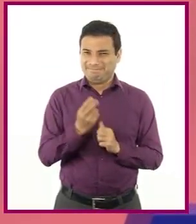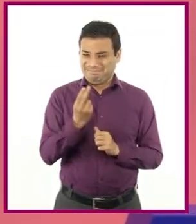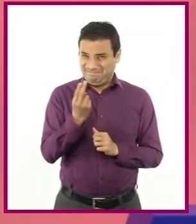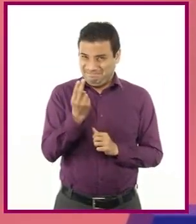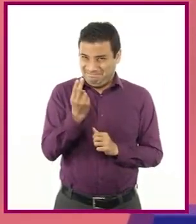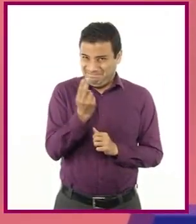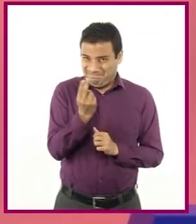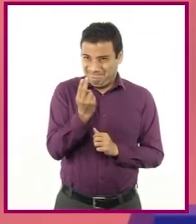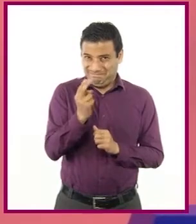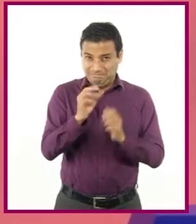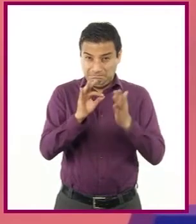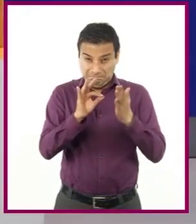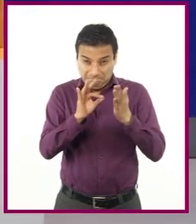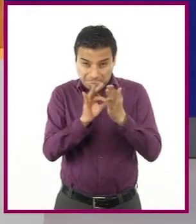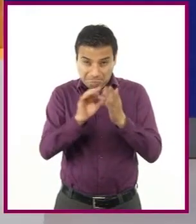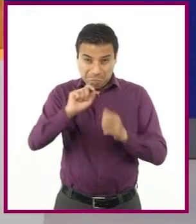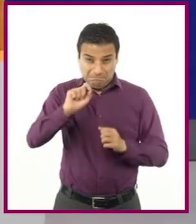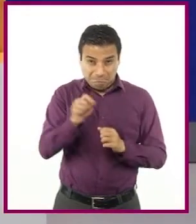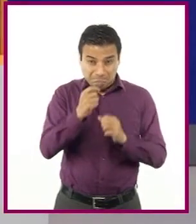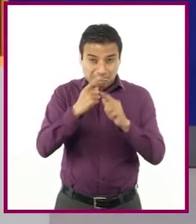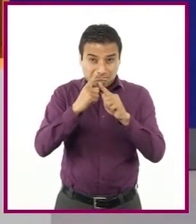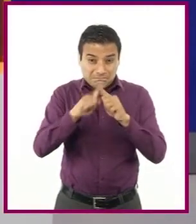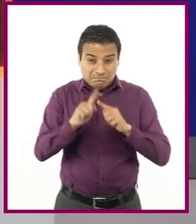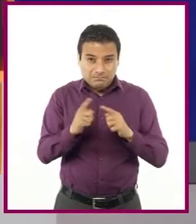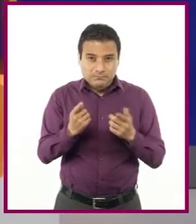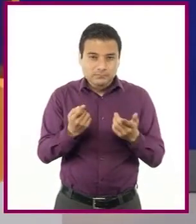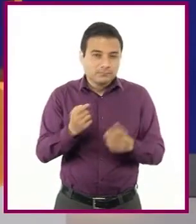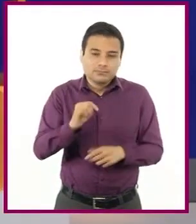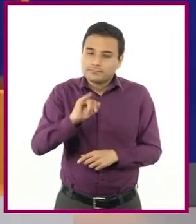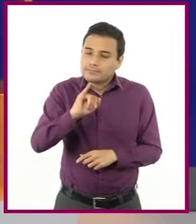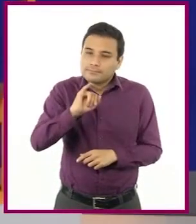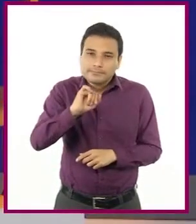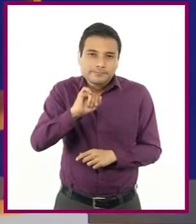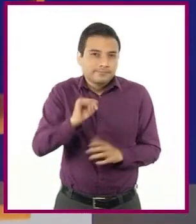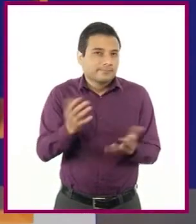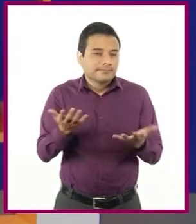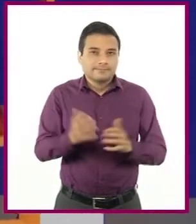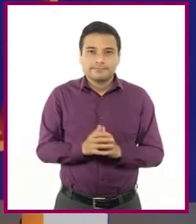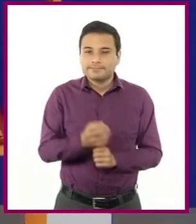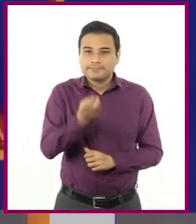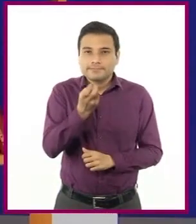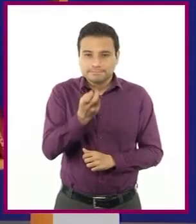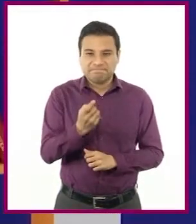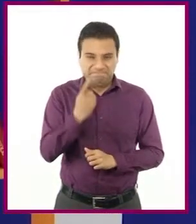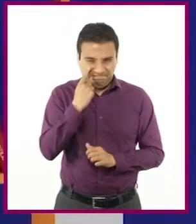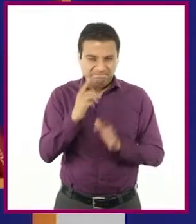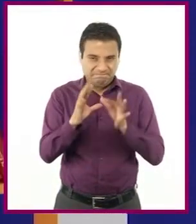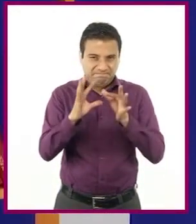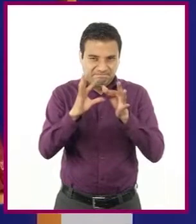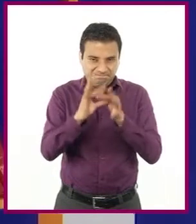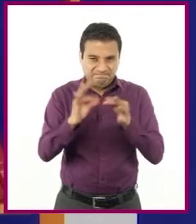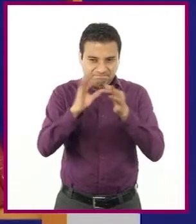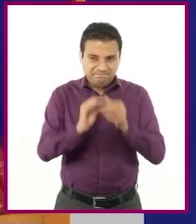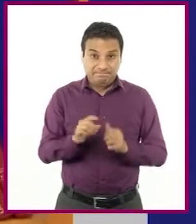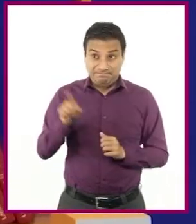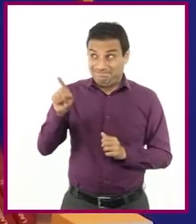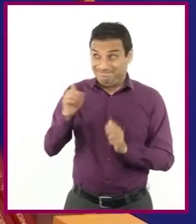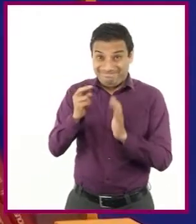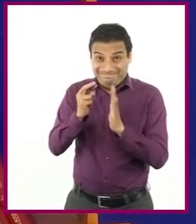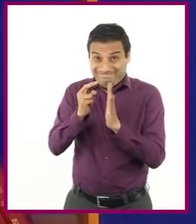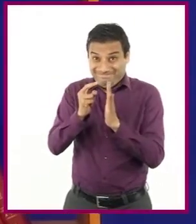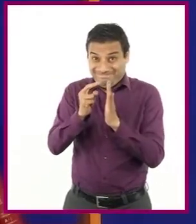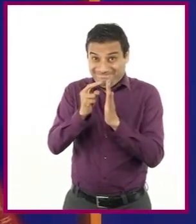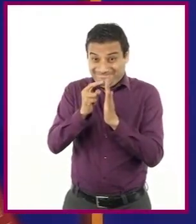con los signos de puntuación? En efecto, así es. Vamos a desglosar esta regla para observar